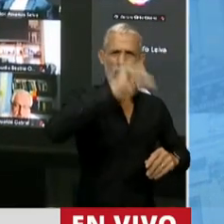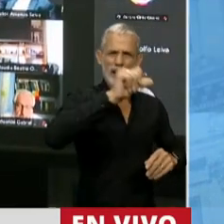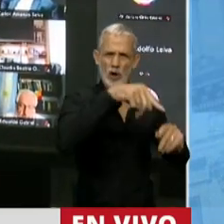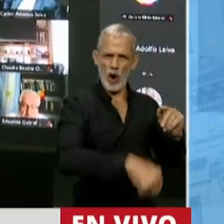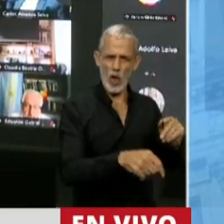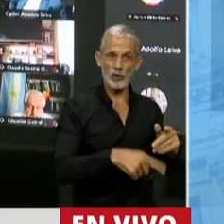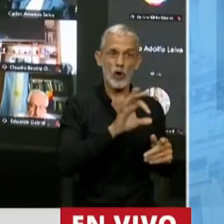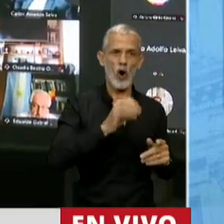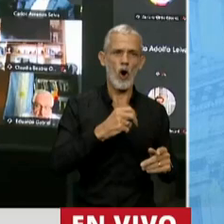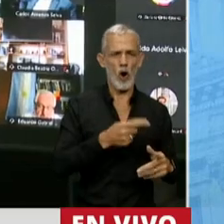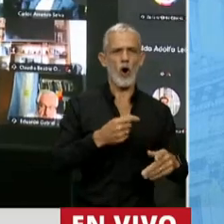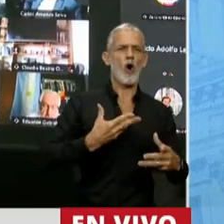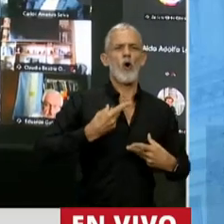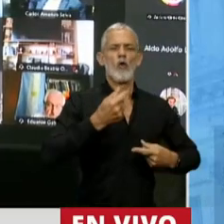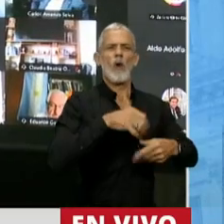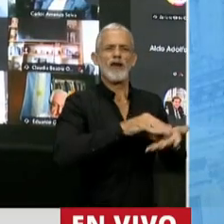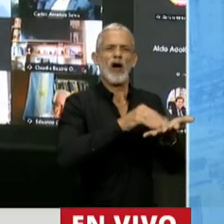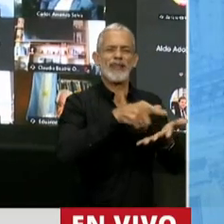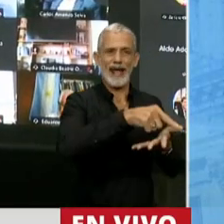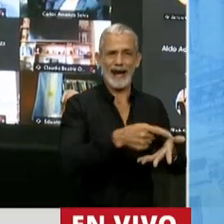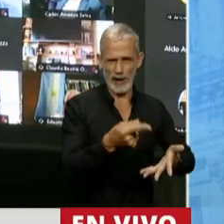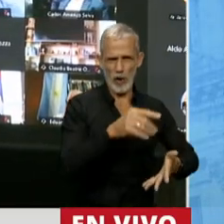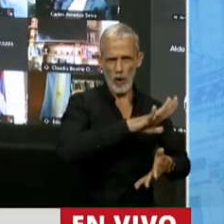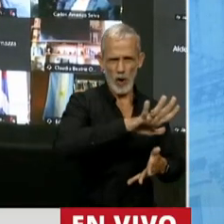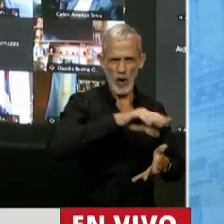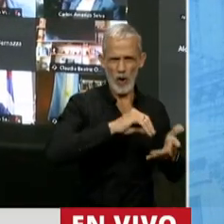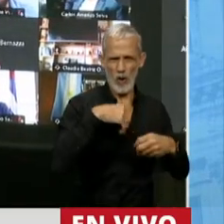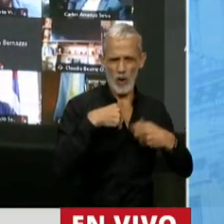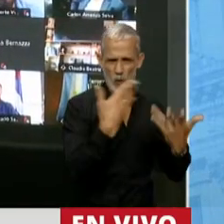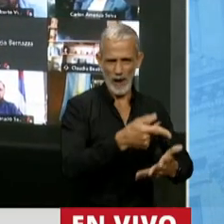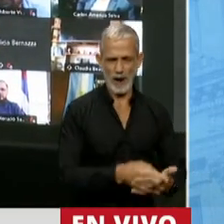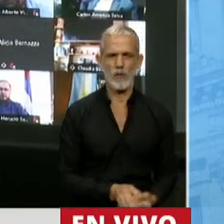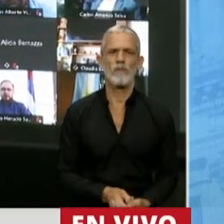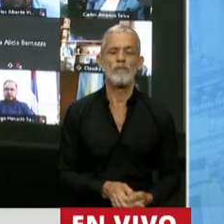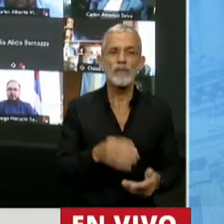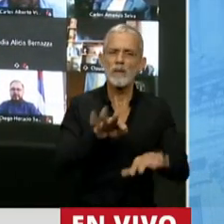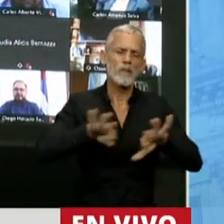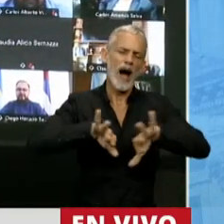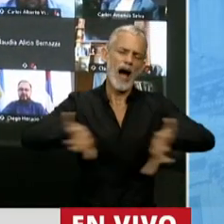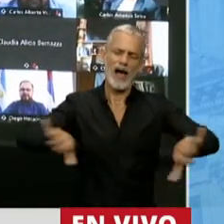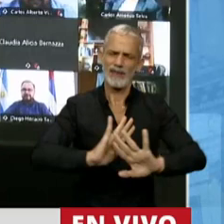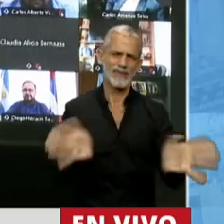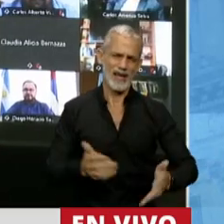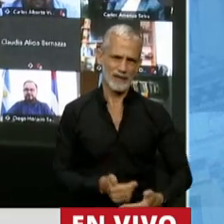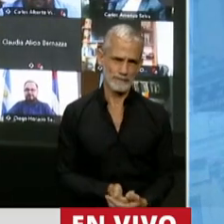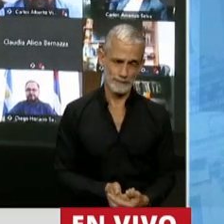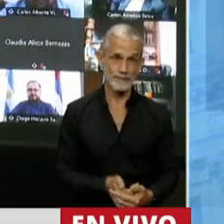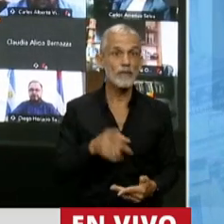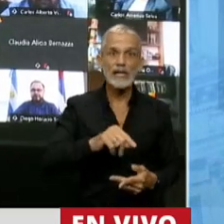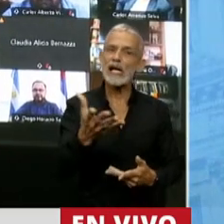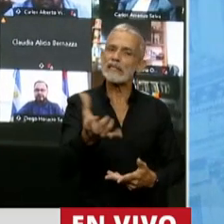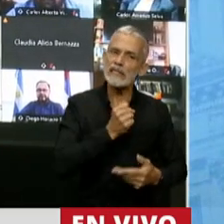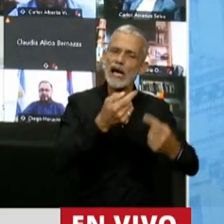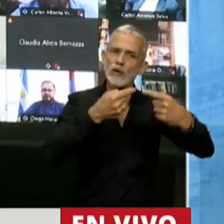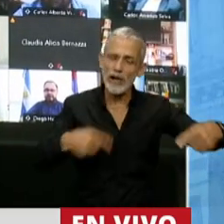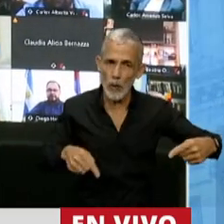del sur y varones del conurbano. Basta de esta separación. Basta. Le están quitando